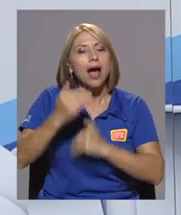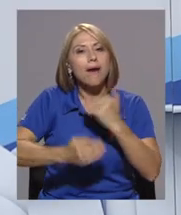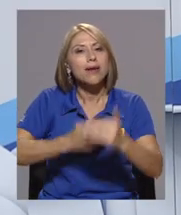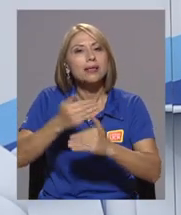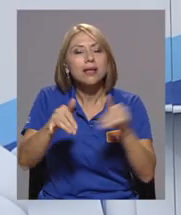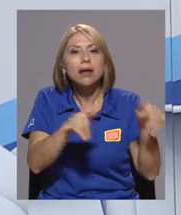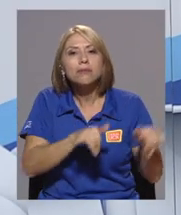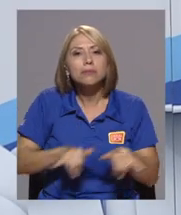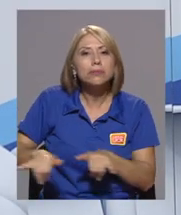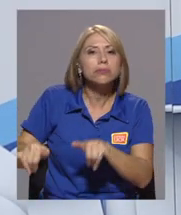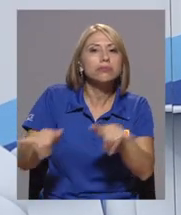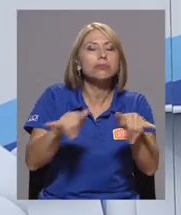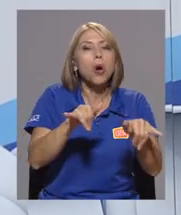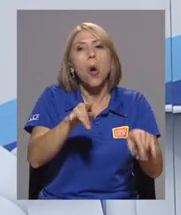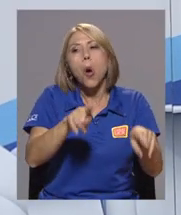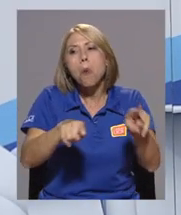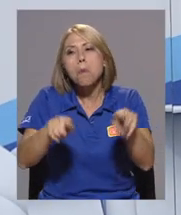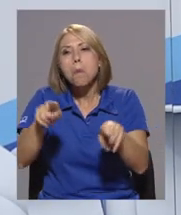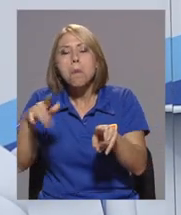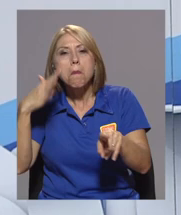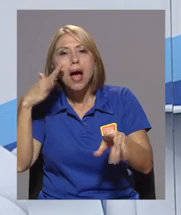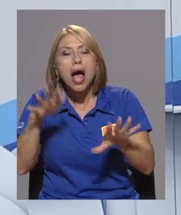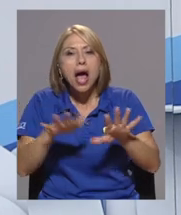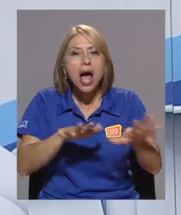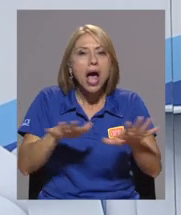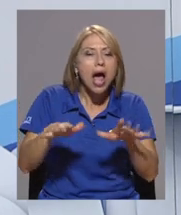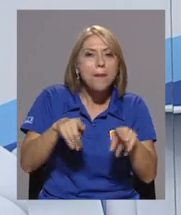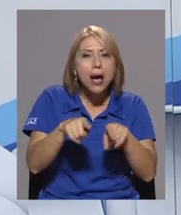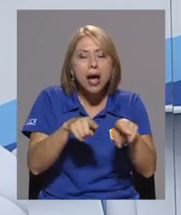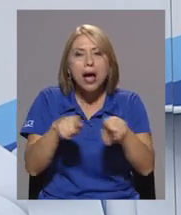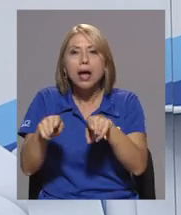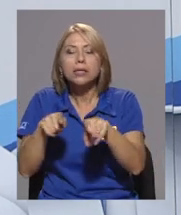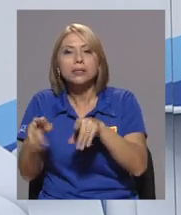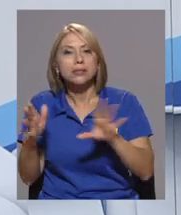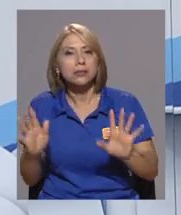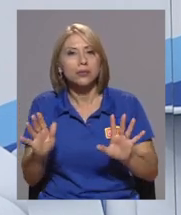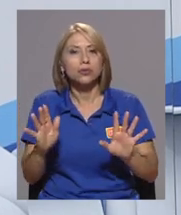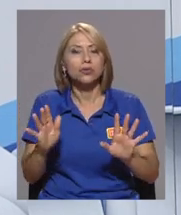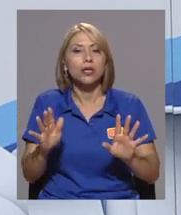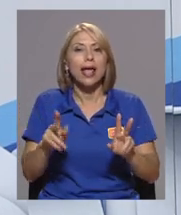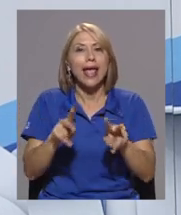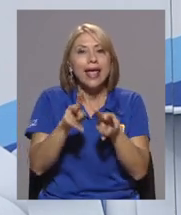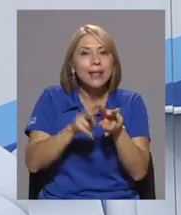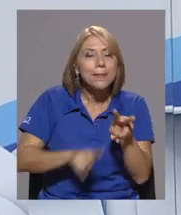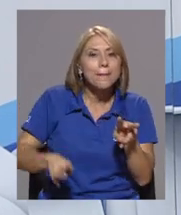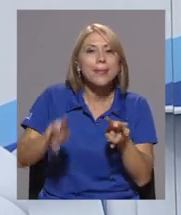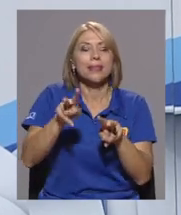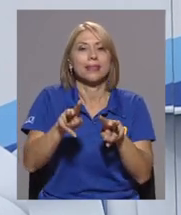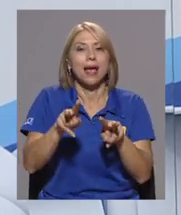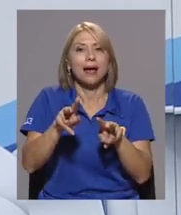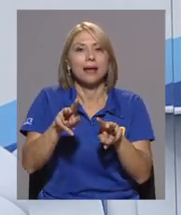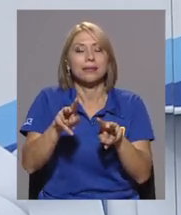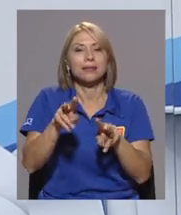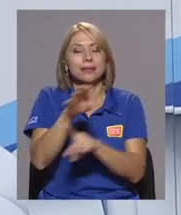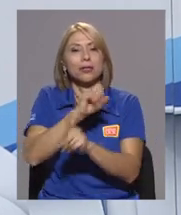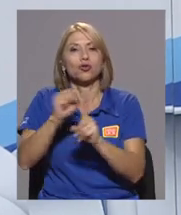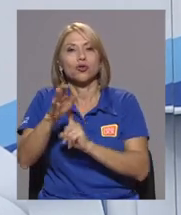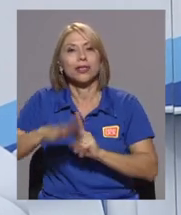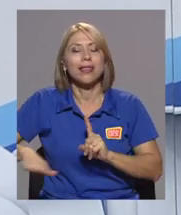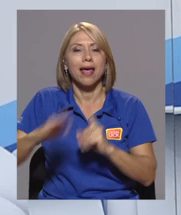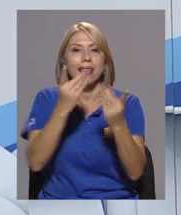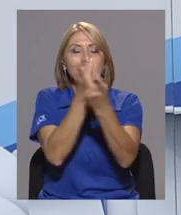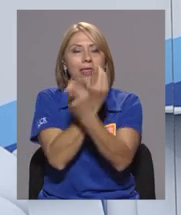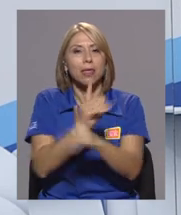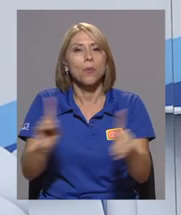grupos y todos tenemos que avanzar en el mismo ritmo o ritmos más o menos semejantes o parecidos